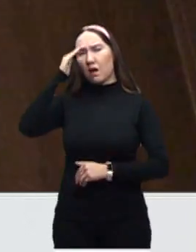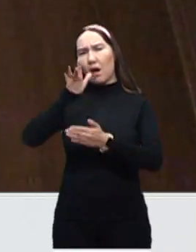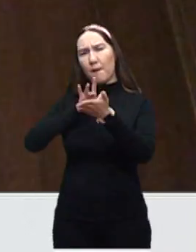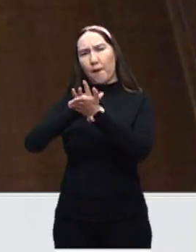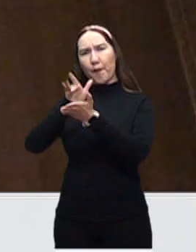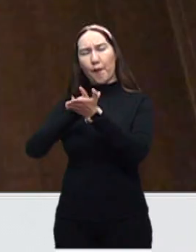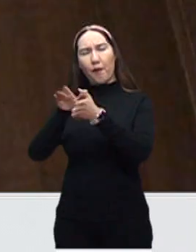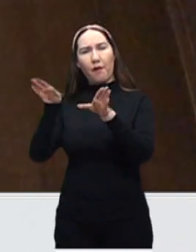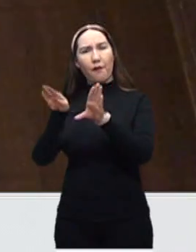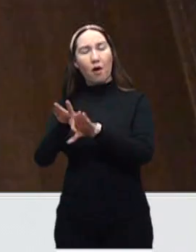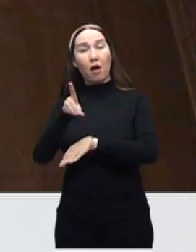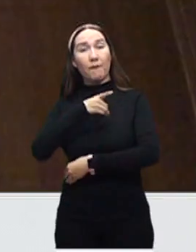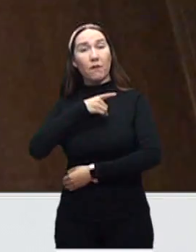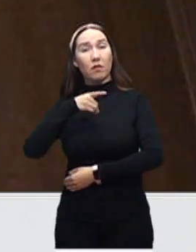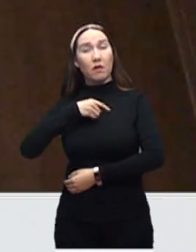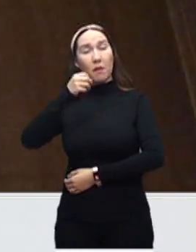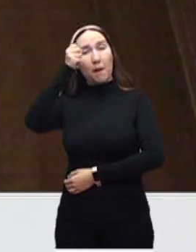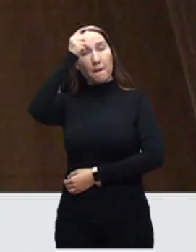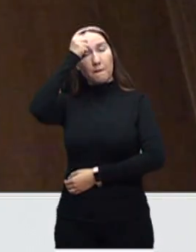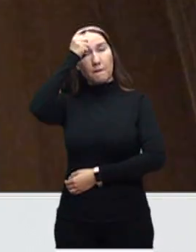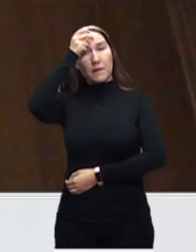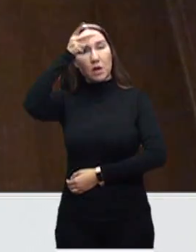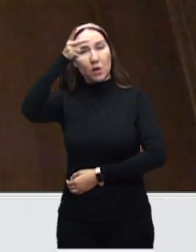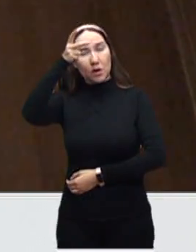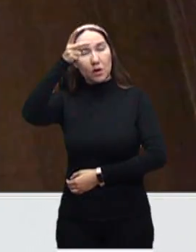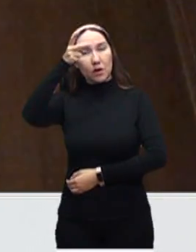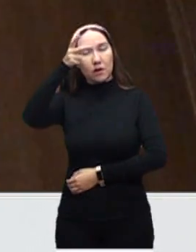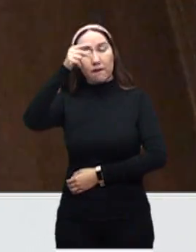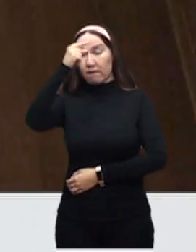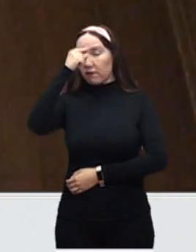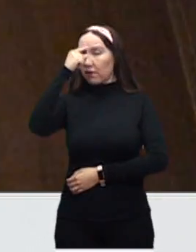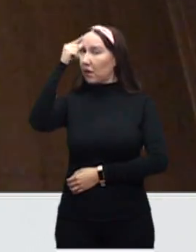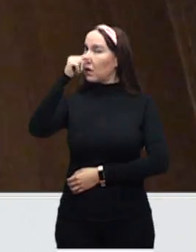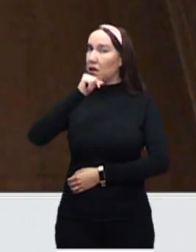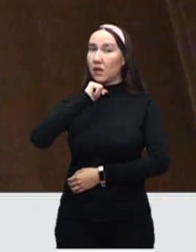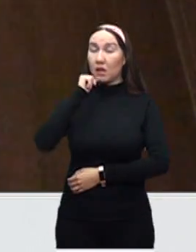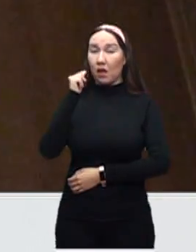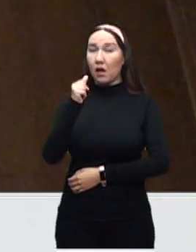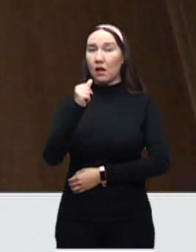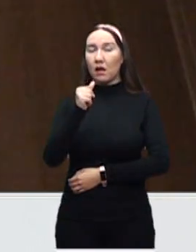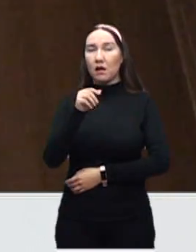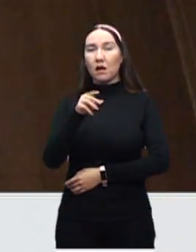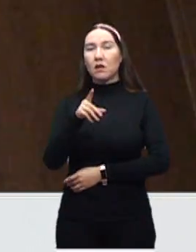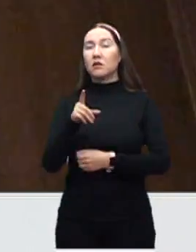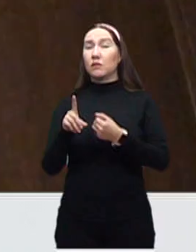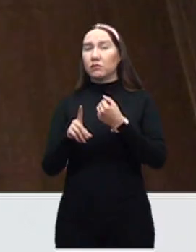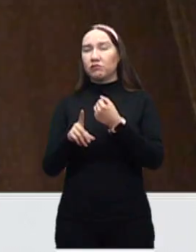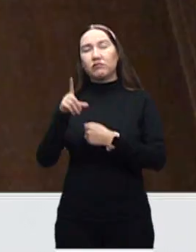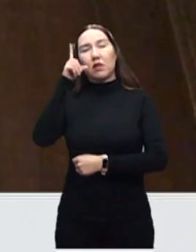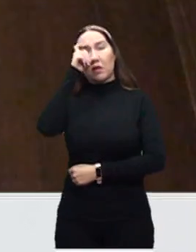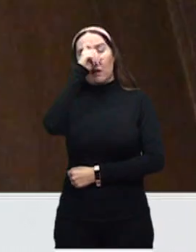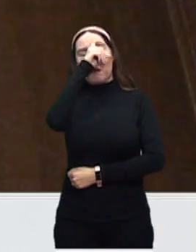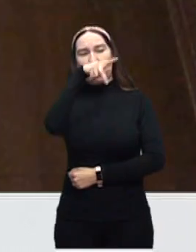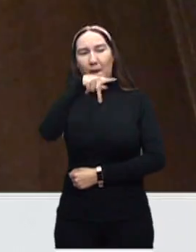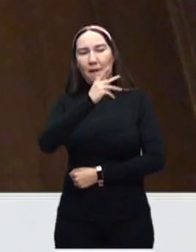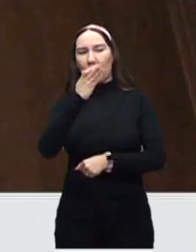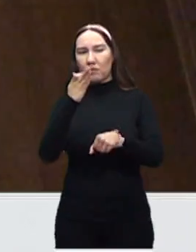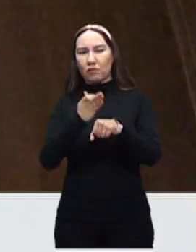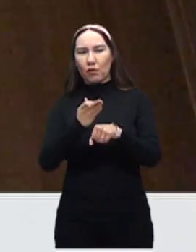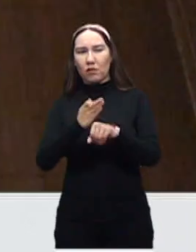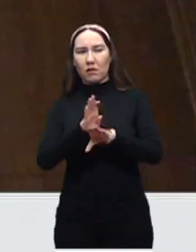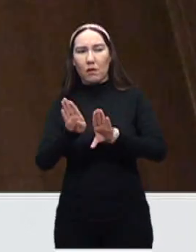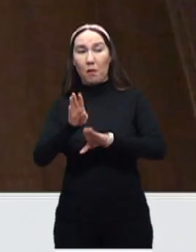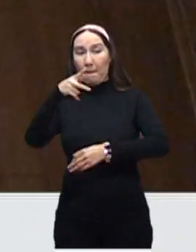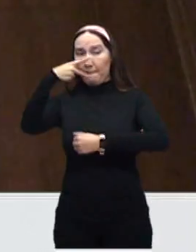ser inteligentes. Hay forma de buscar esto, no es fácil, es un reto también, hay que decirlo, pero de ninguna manera se pone en